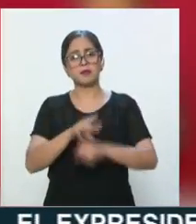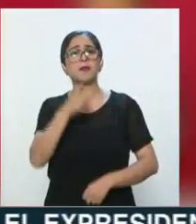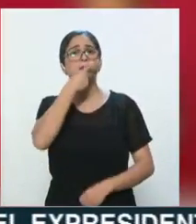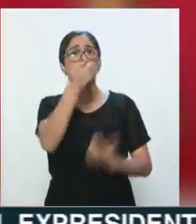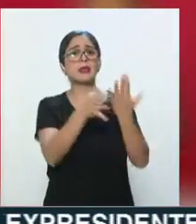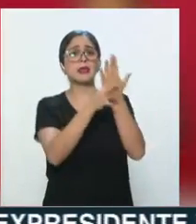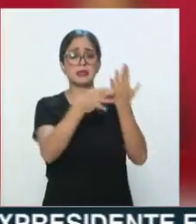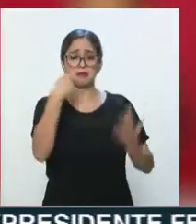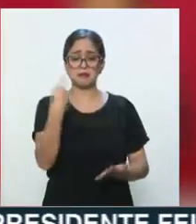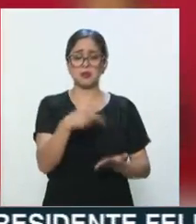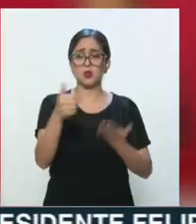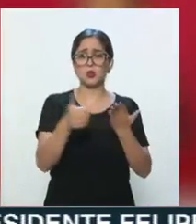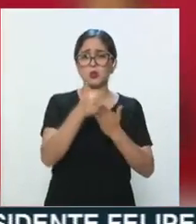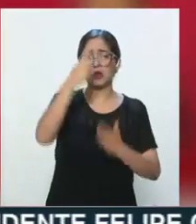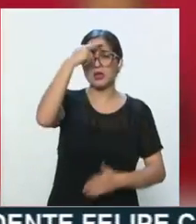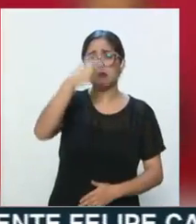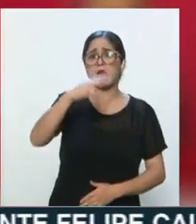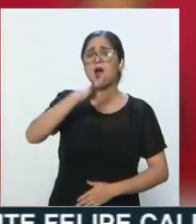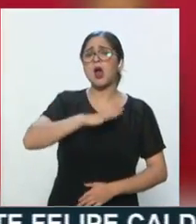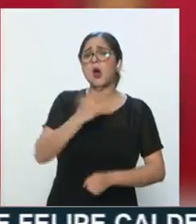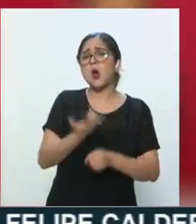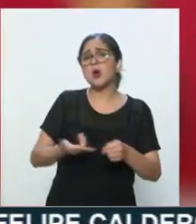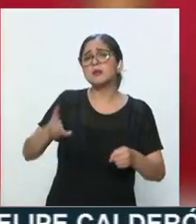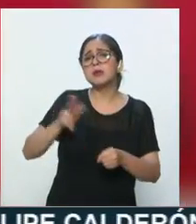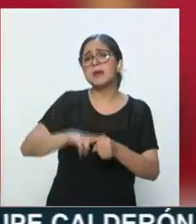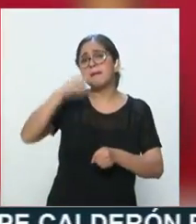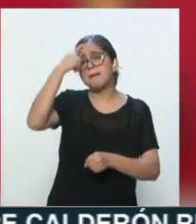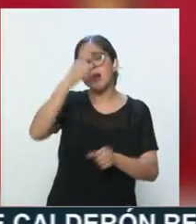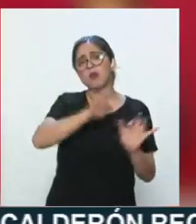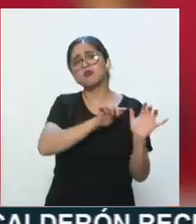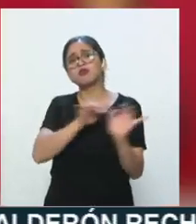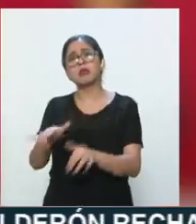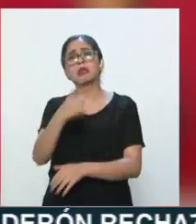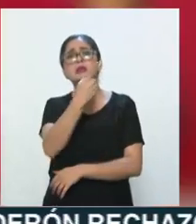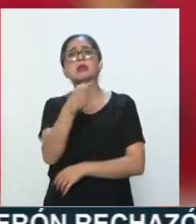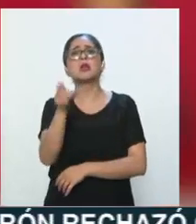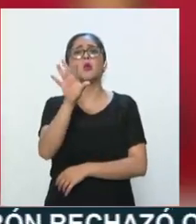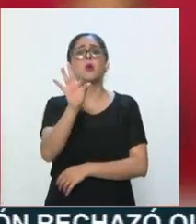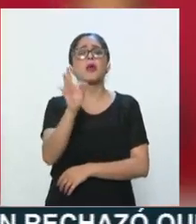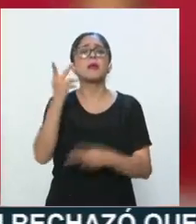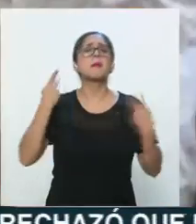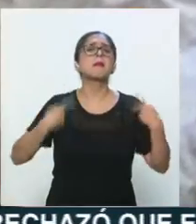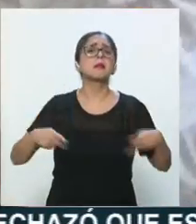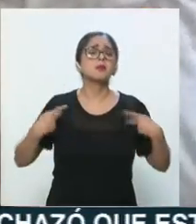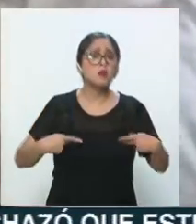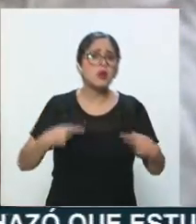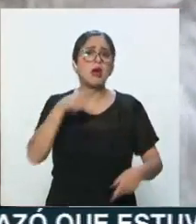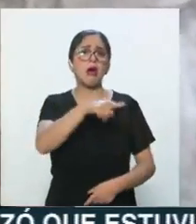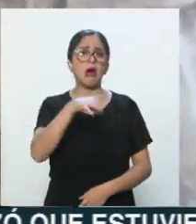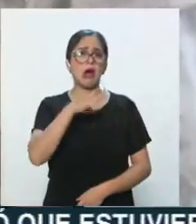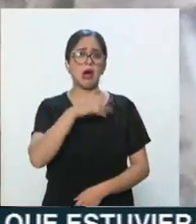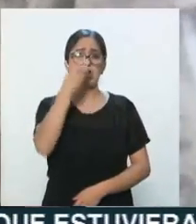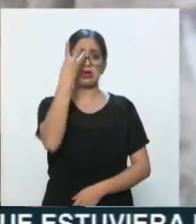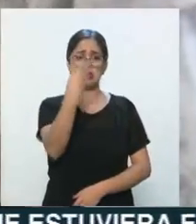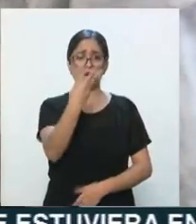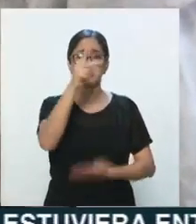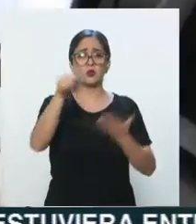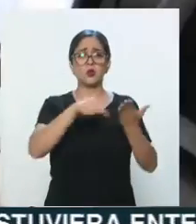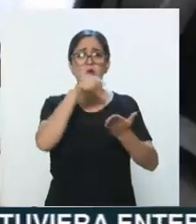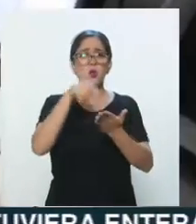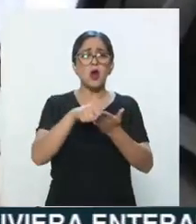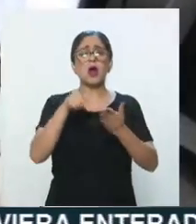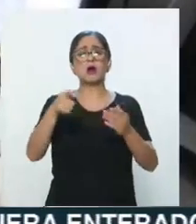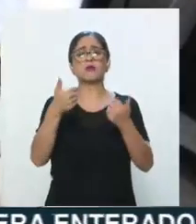México se puso a disposición un hospital con capacidad para 140 personas y que se cuenta con tres centros de aislamiento